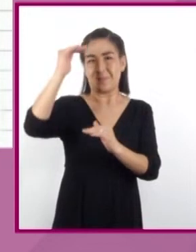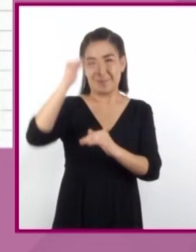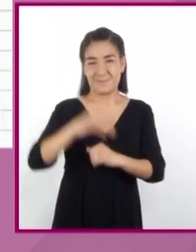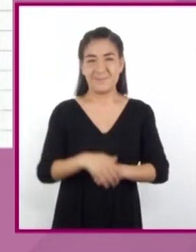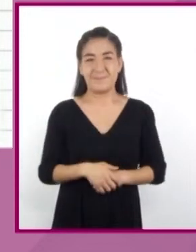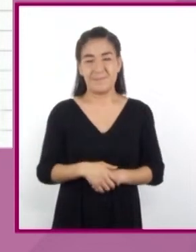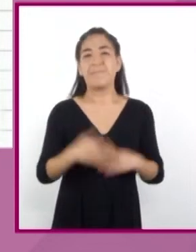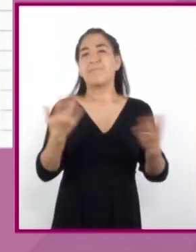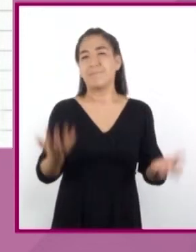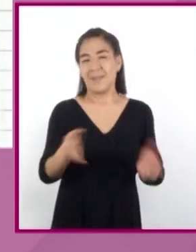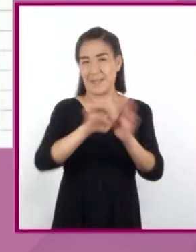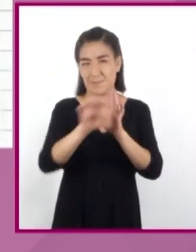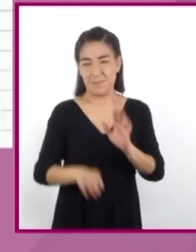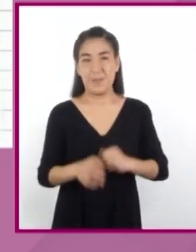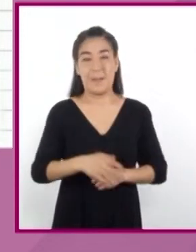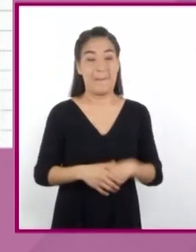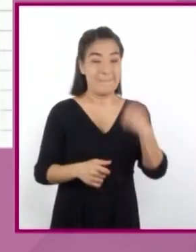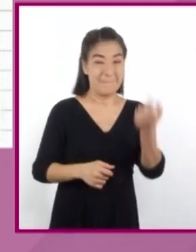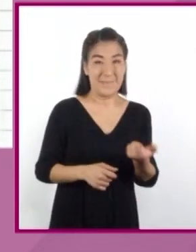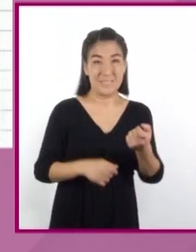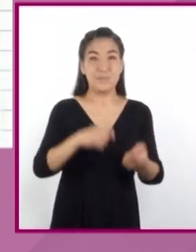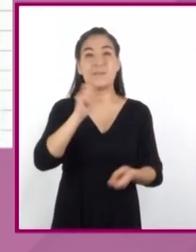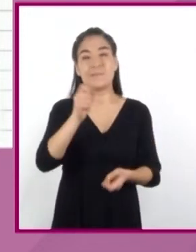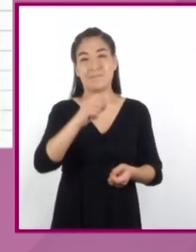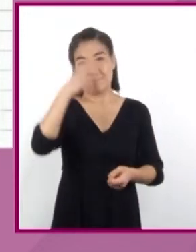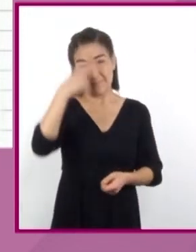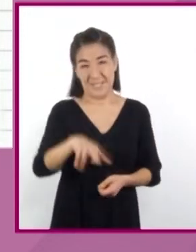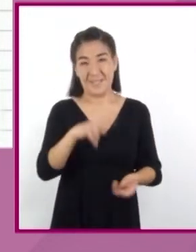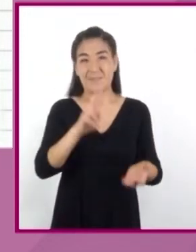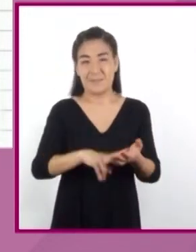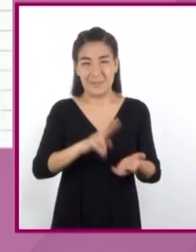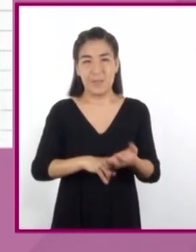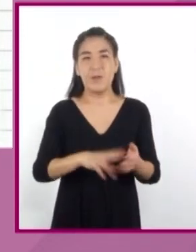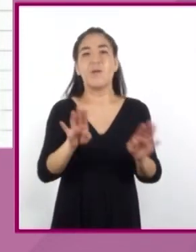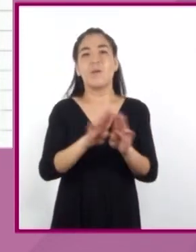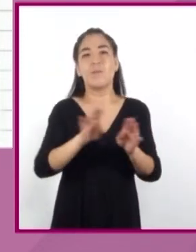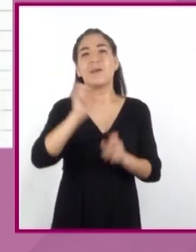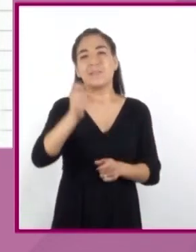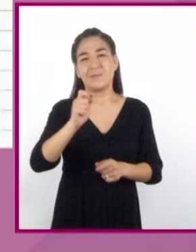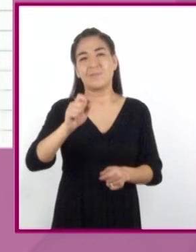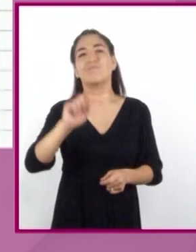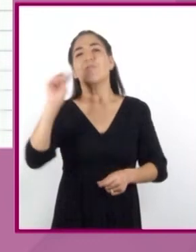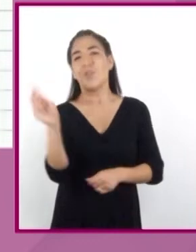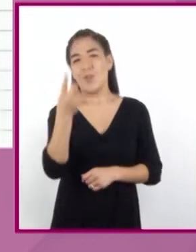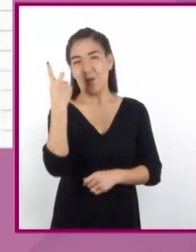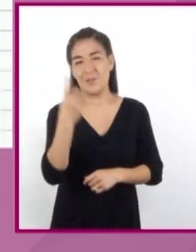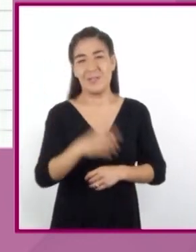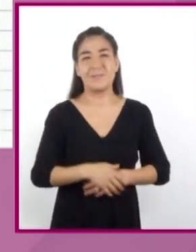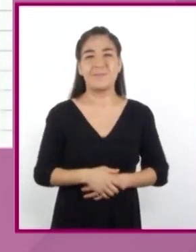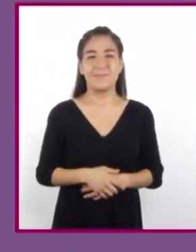Es decir, los pesos mexicanos son directamente proporcionales a la cantidad de dólares.